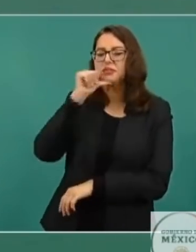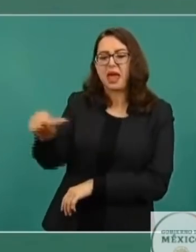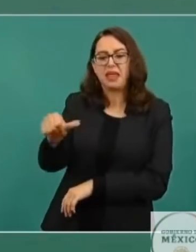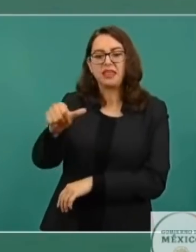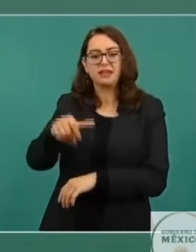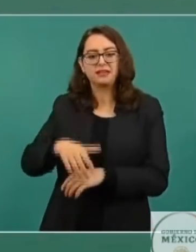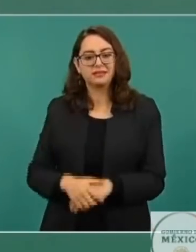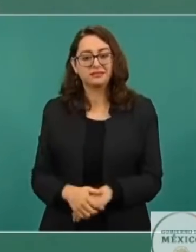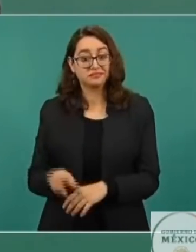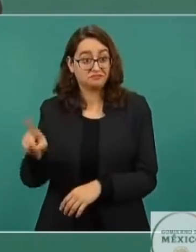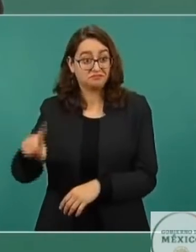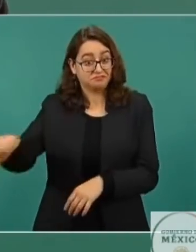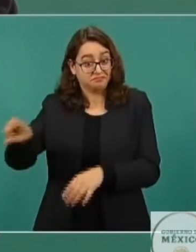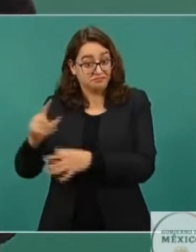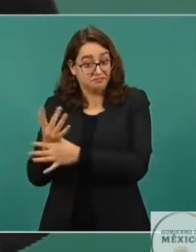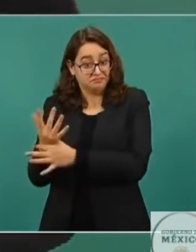hubo un dirigente,